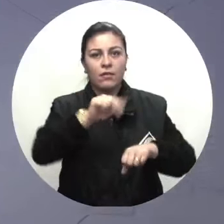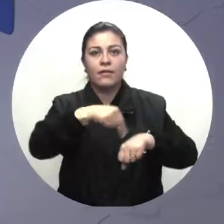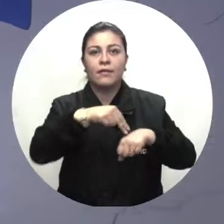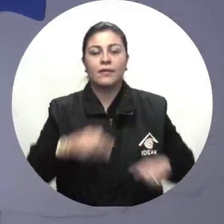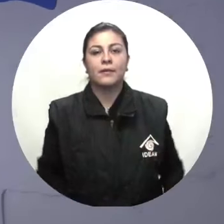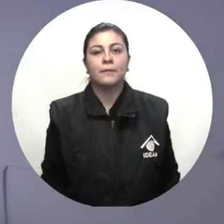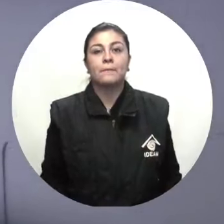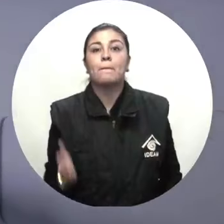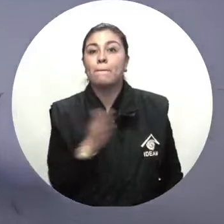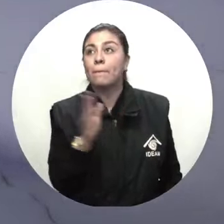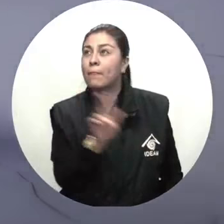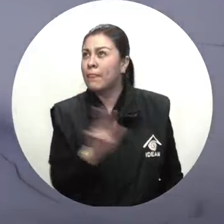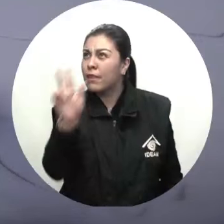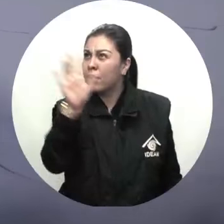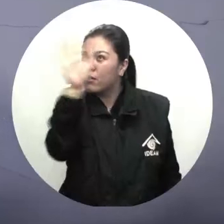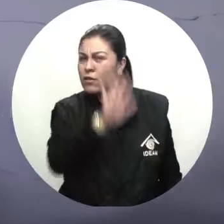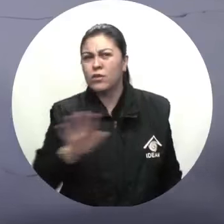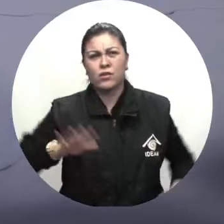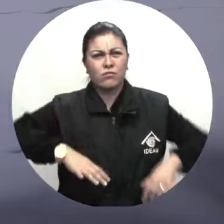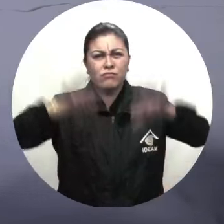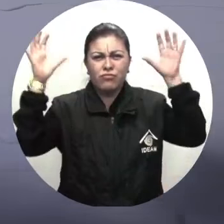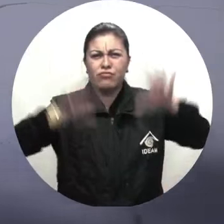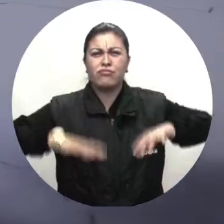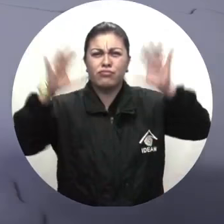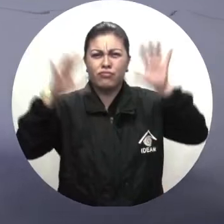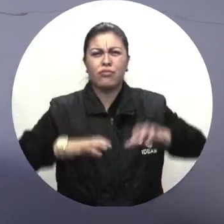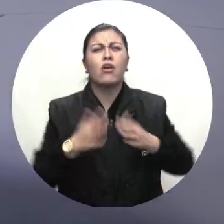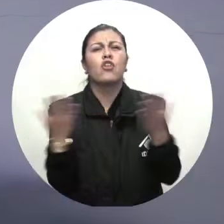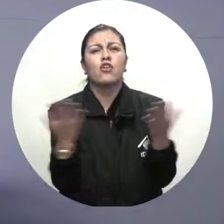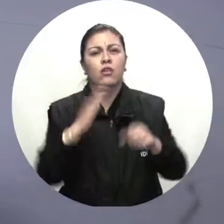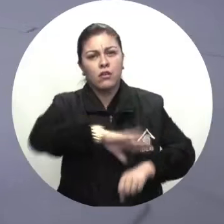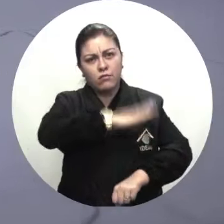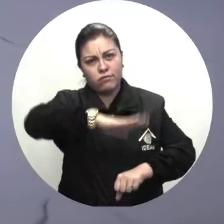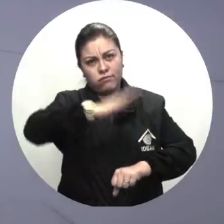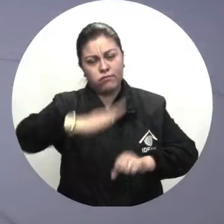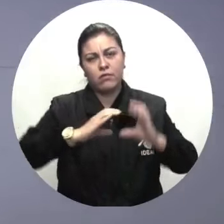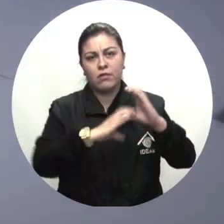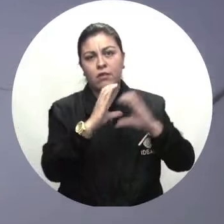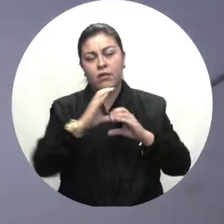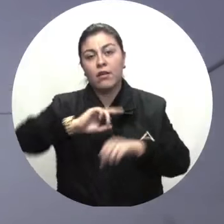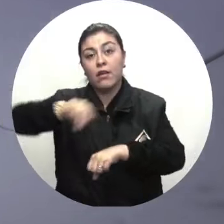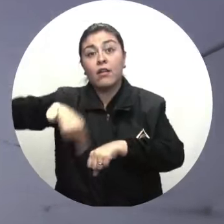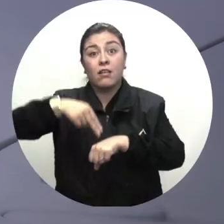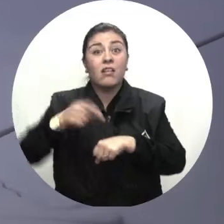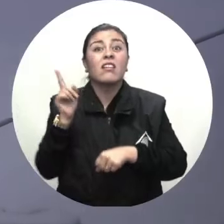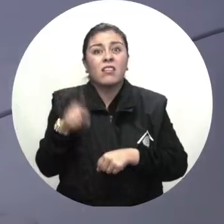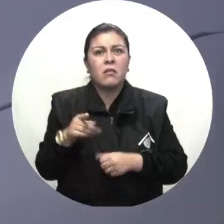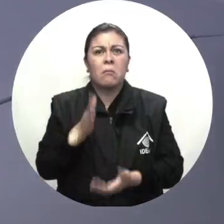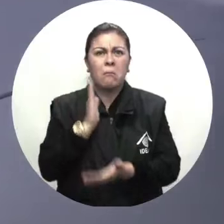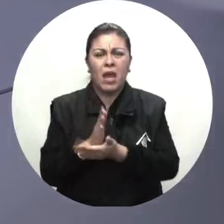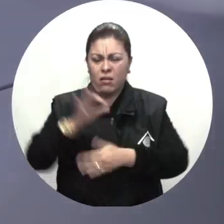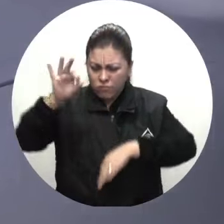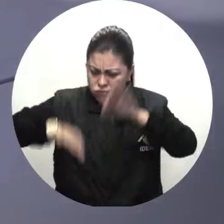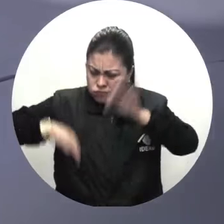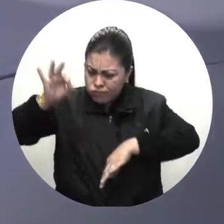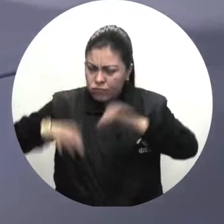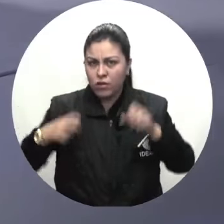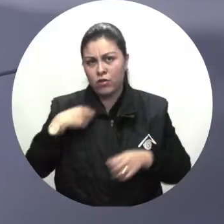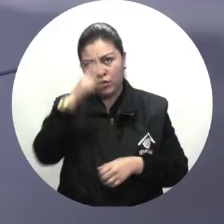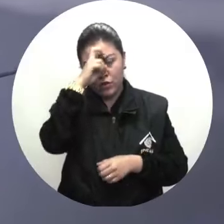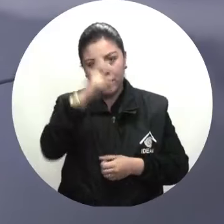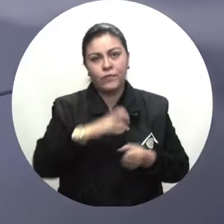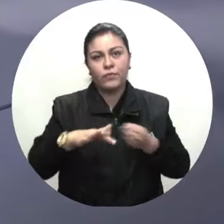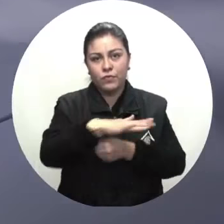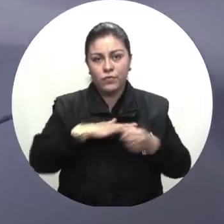En la zona andina las lluvias más significativas se esperan en las montañas del Cauca y Nariño, acompañados de lloviznas en el norte de Cundinamarca,